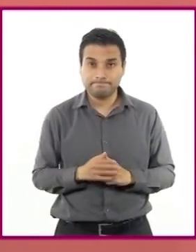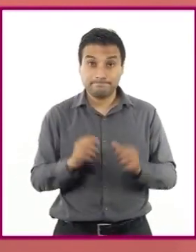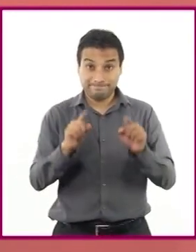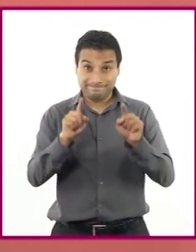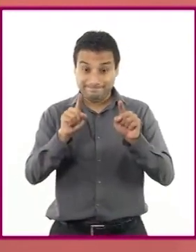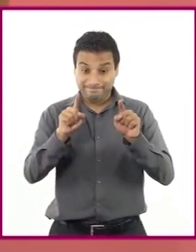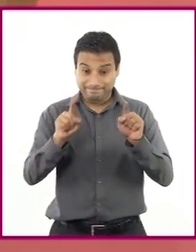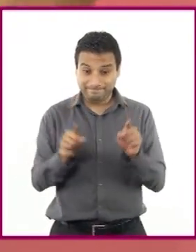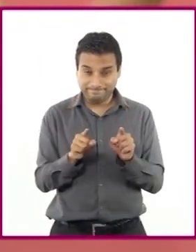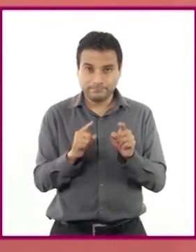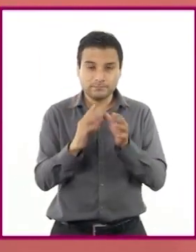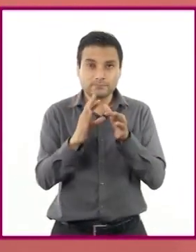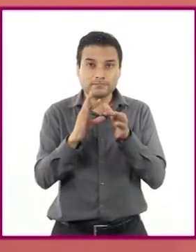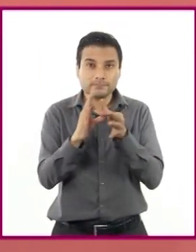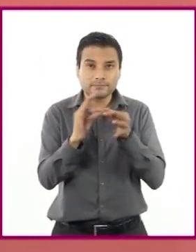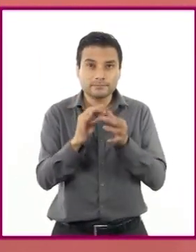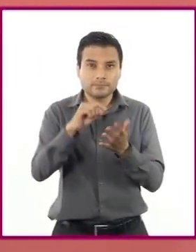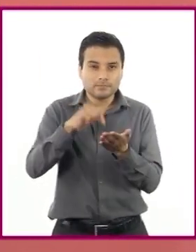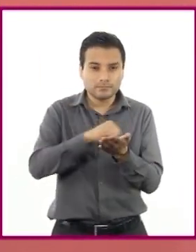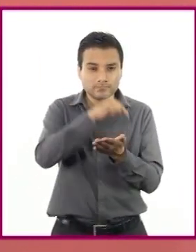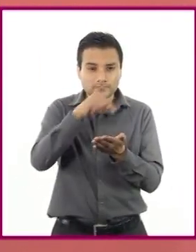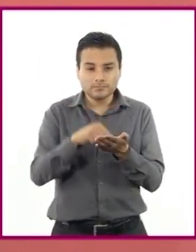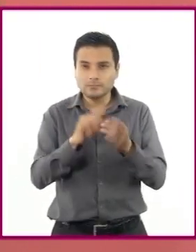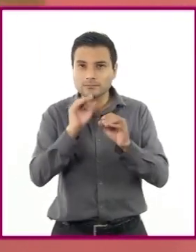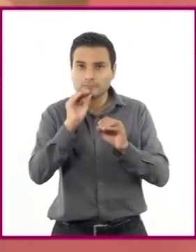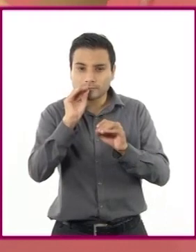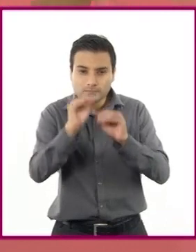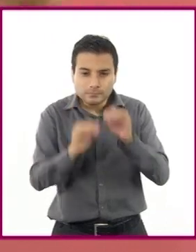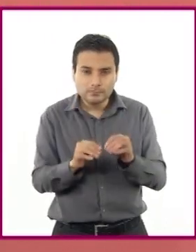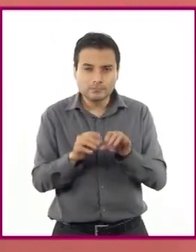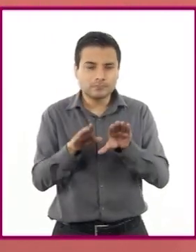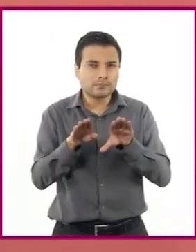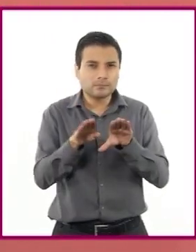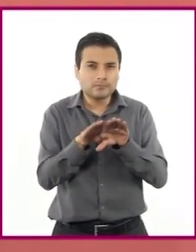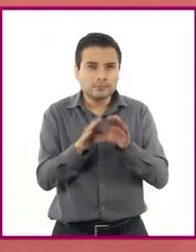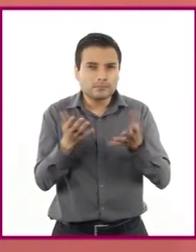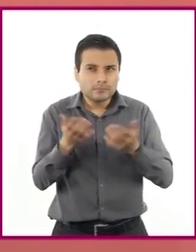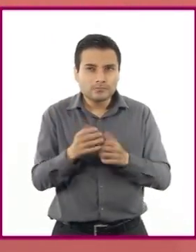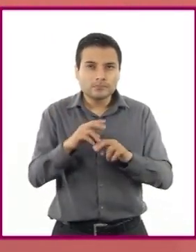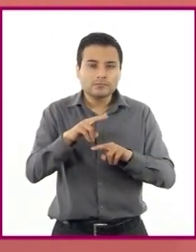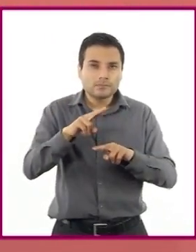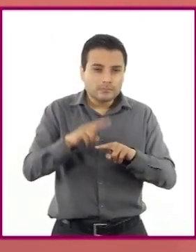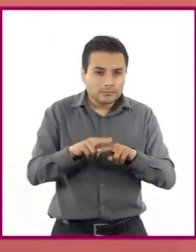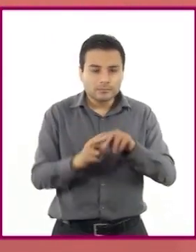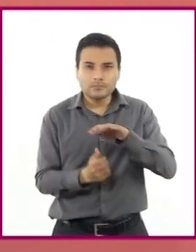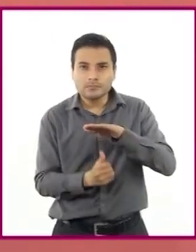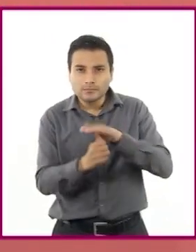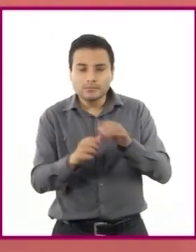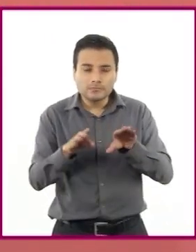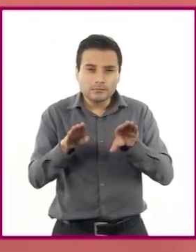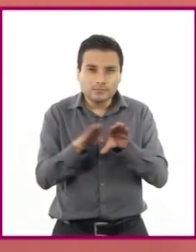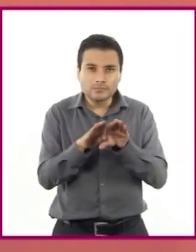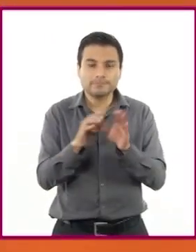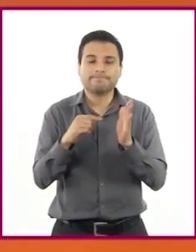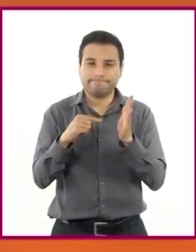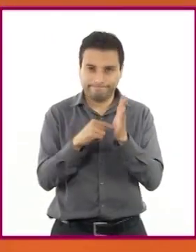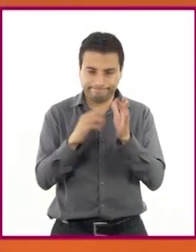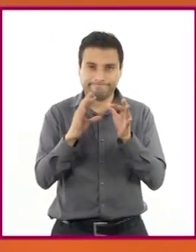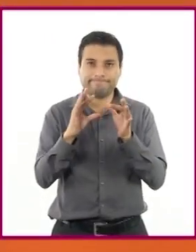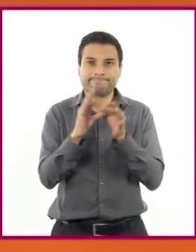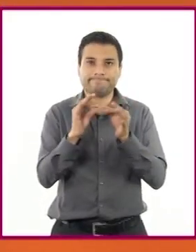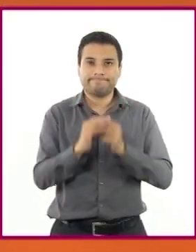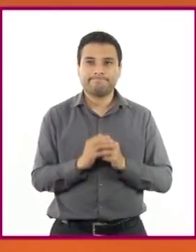indican cómo debe acomodarse la escenografía o la utilería para desarrollar la historia. ¿Sabes qué, maestra?